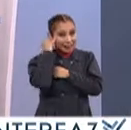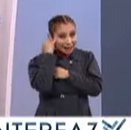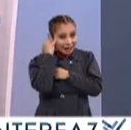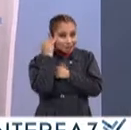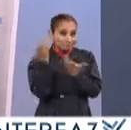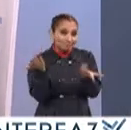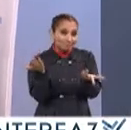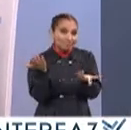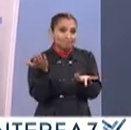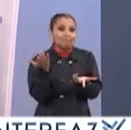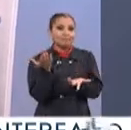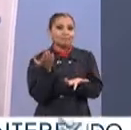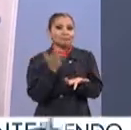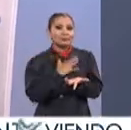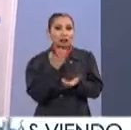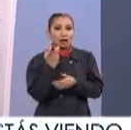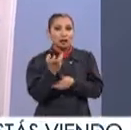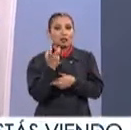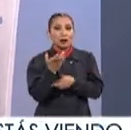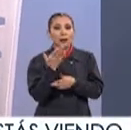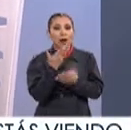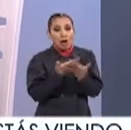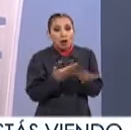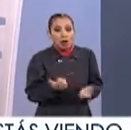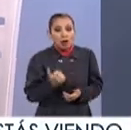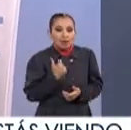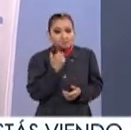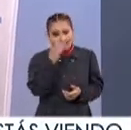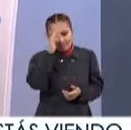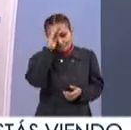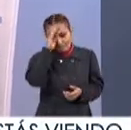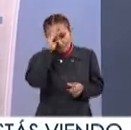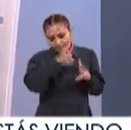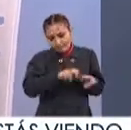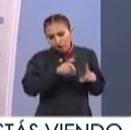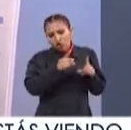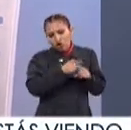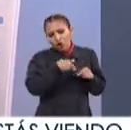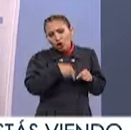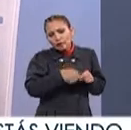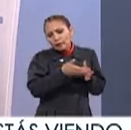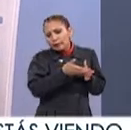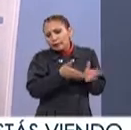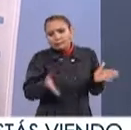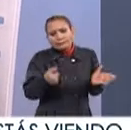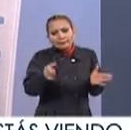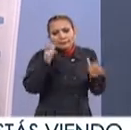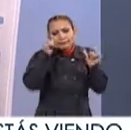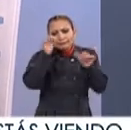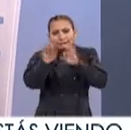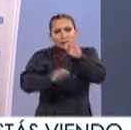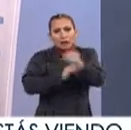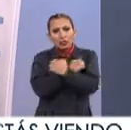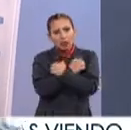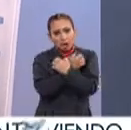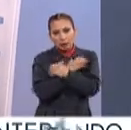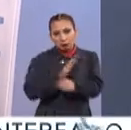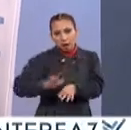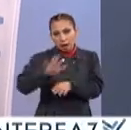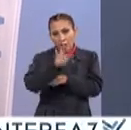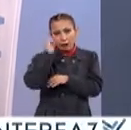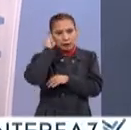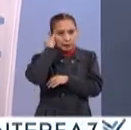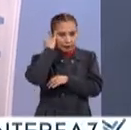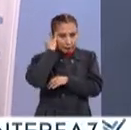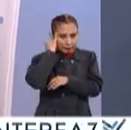Y bueno Esto Pues es un buen momento Para reflexionar En donde estamos En cuanto a la atención educativa A este sector